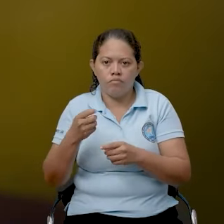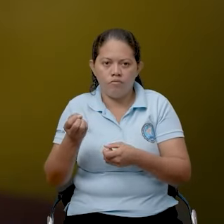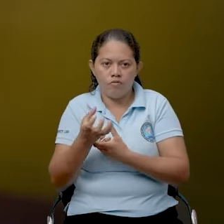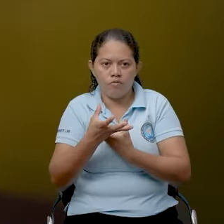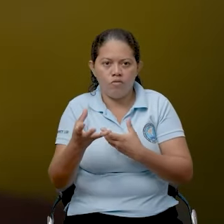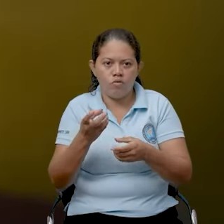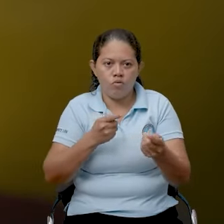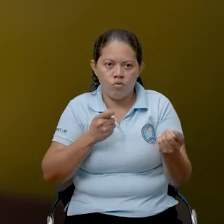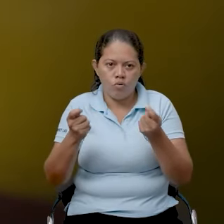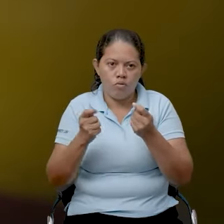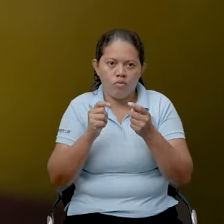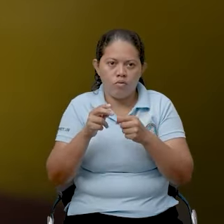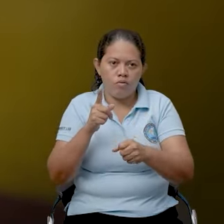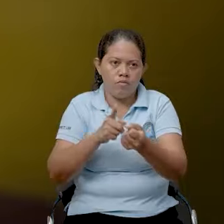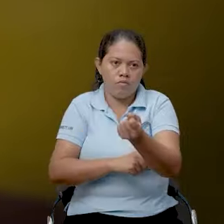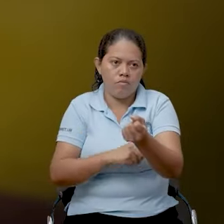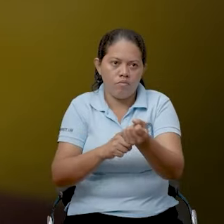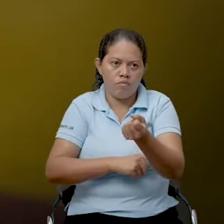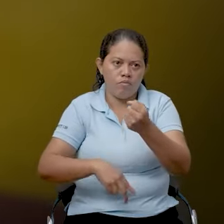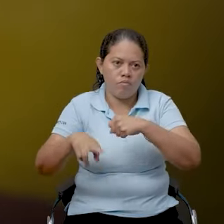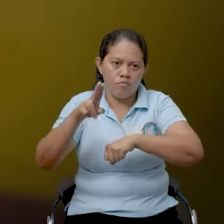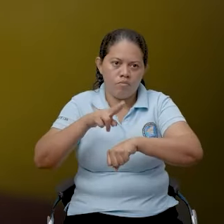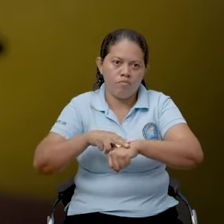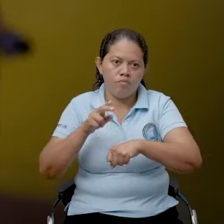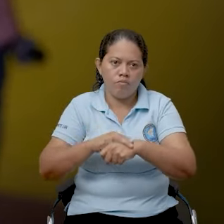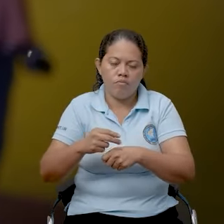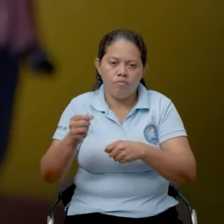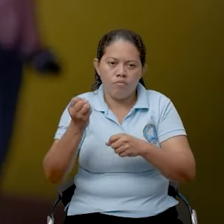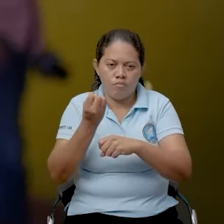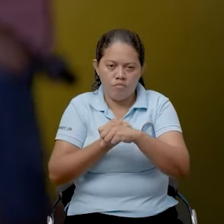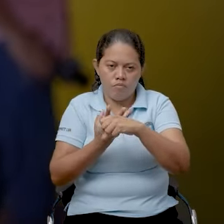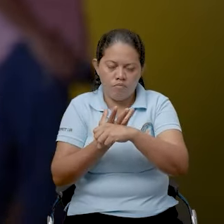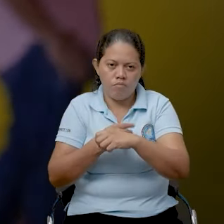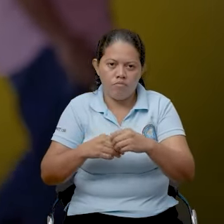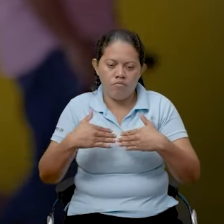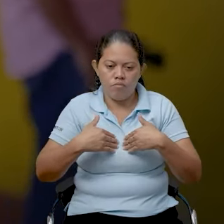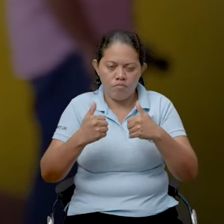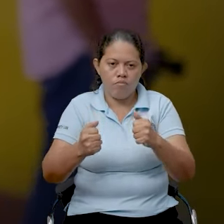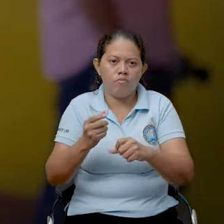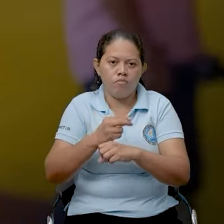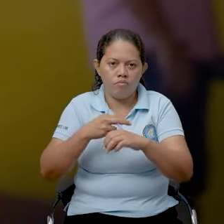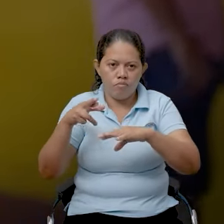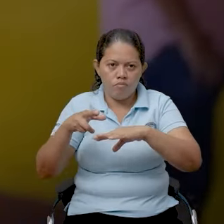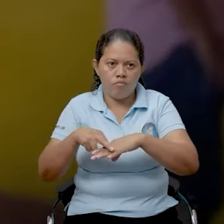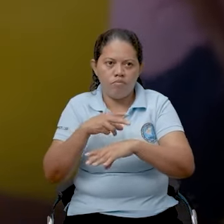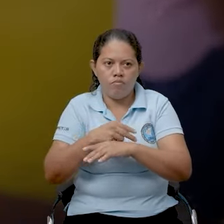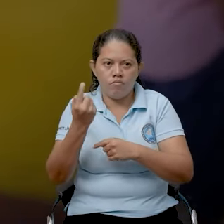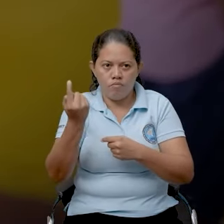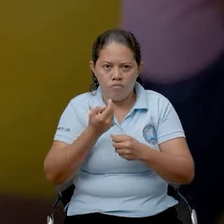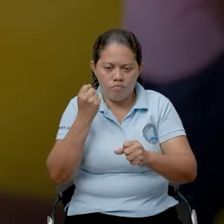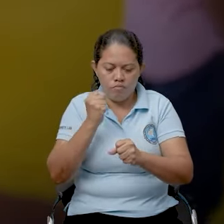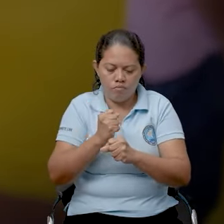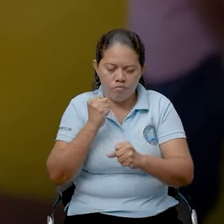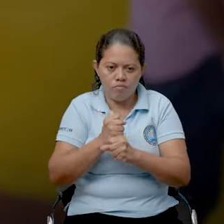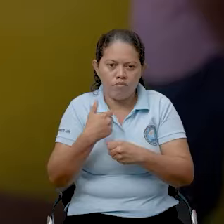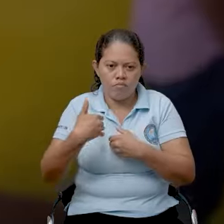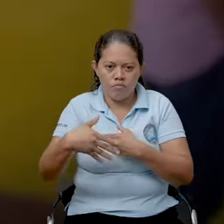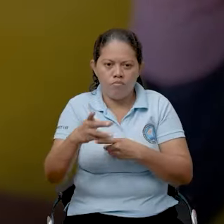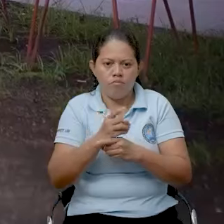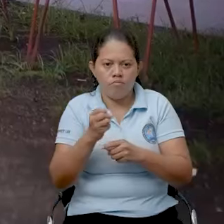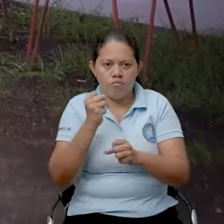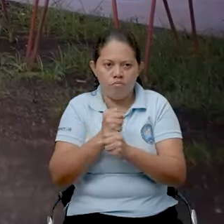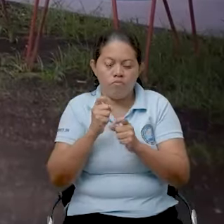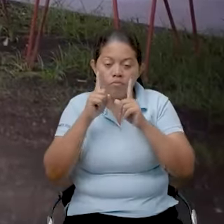bomberos en coordinación con los hermanos de la Policía Nacional, Alcaldía, el Ministerio de Salud y SINAPRE, estamos trabajando de cara